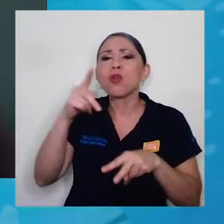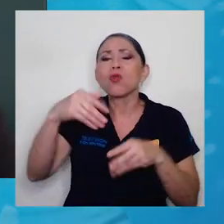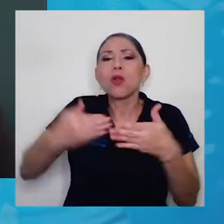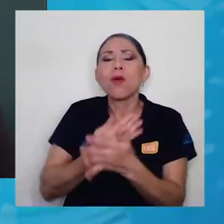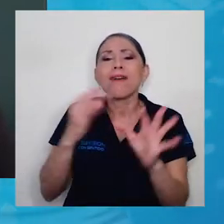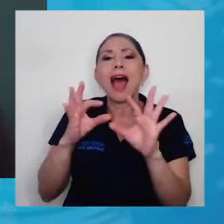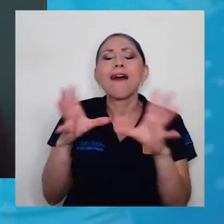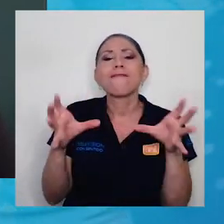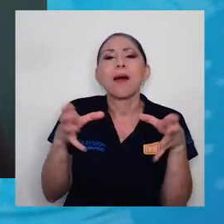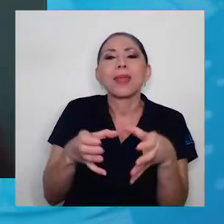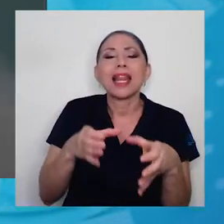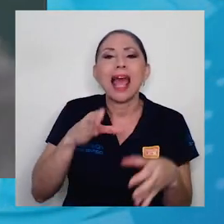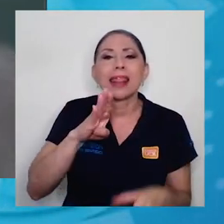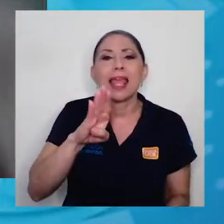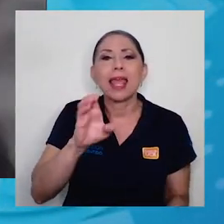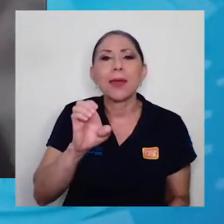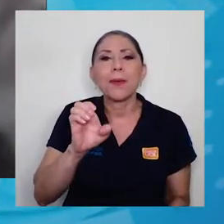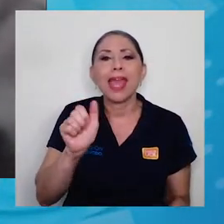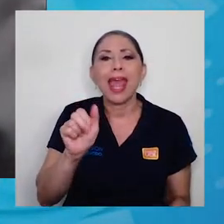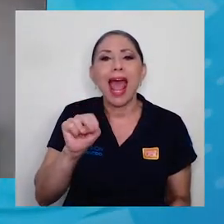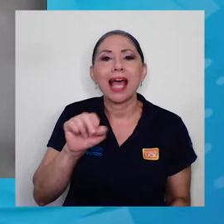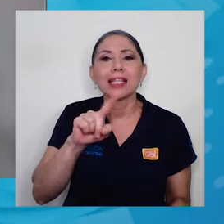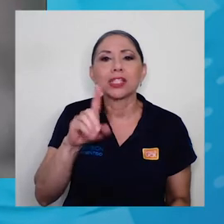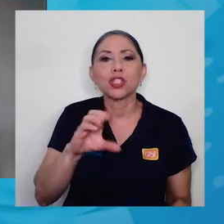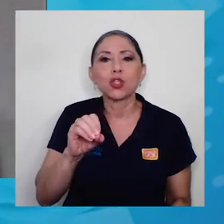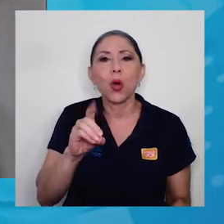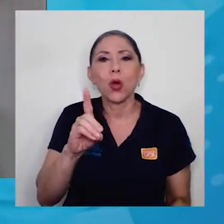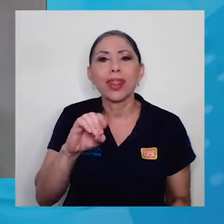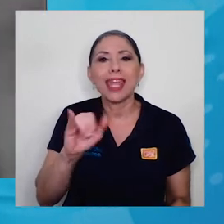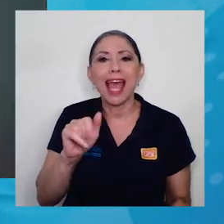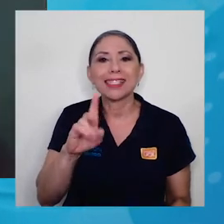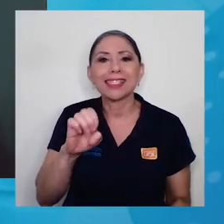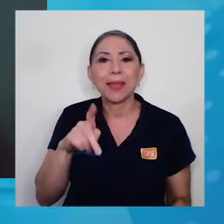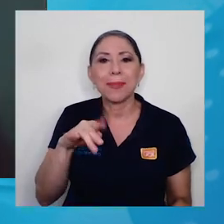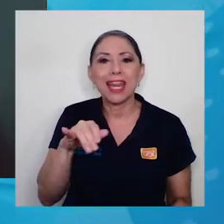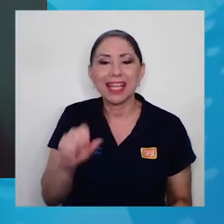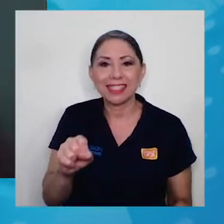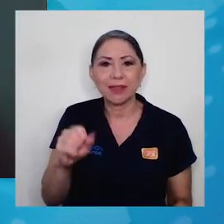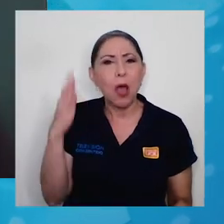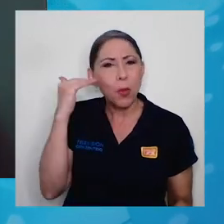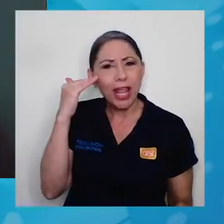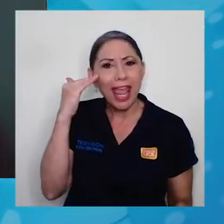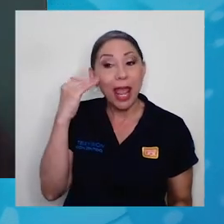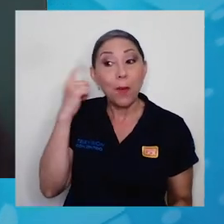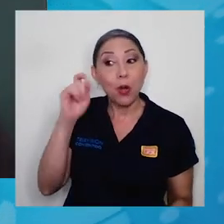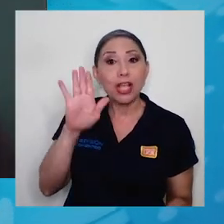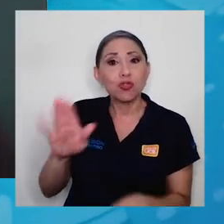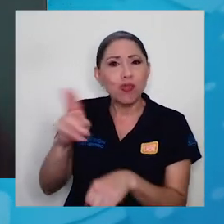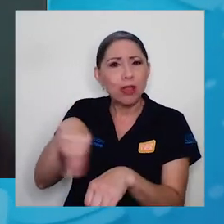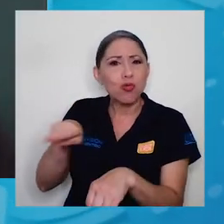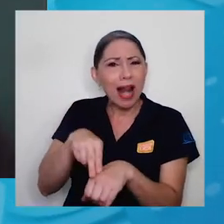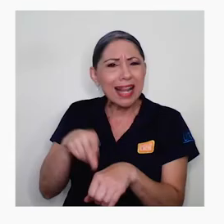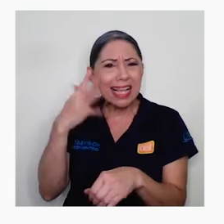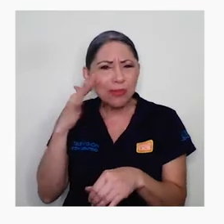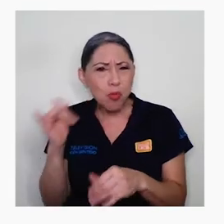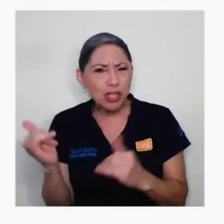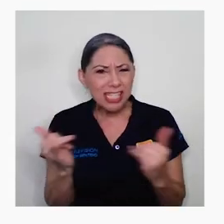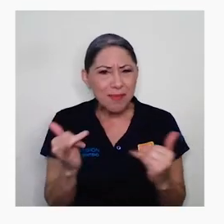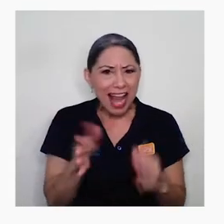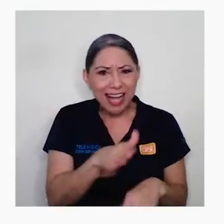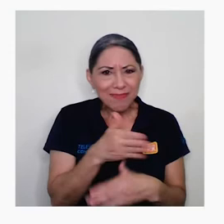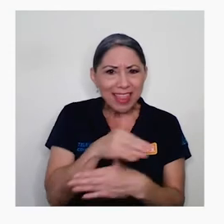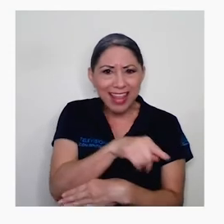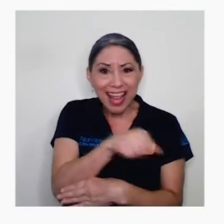benzodiazepinas. Esto es porque la naturaleza de las moléculas es muy similar entre ellas y